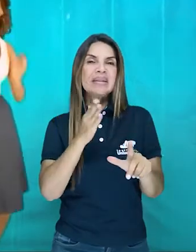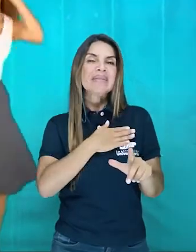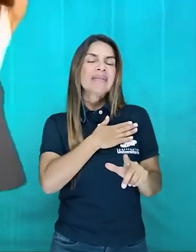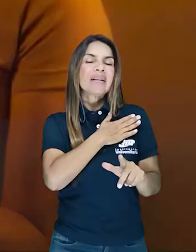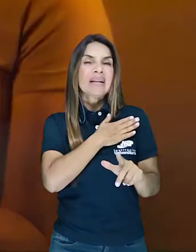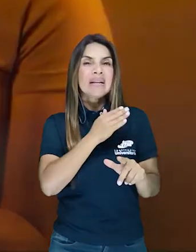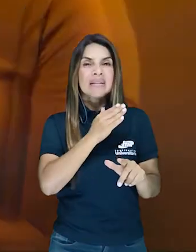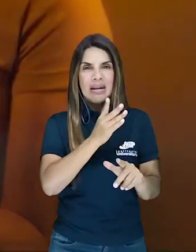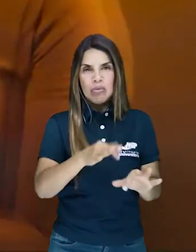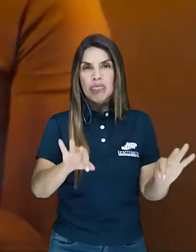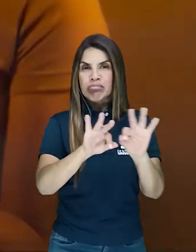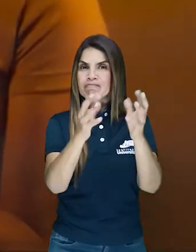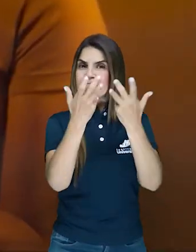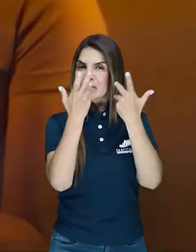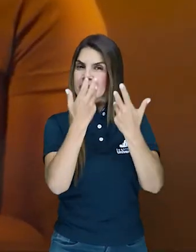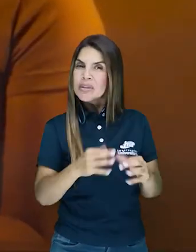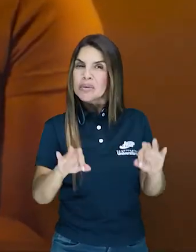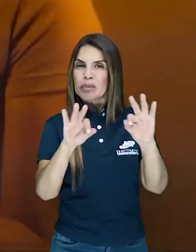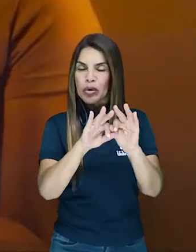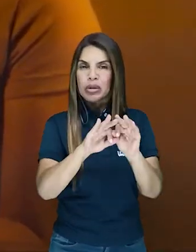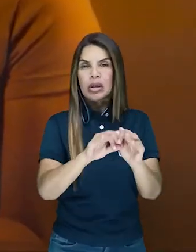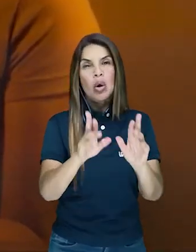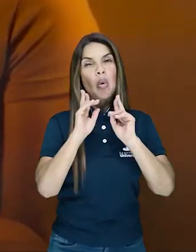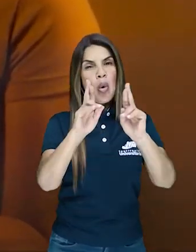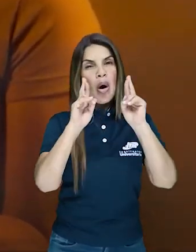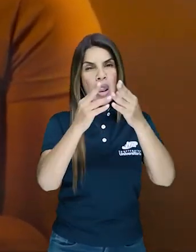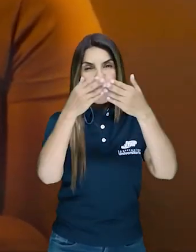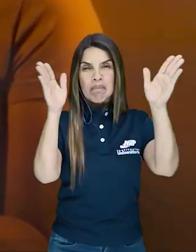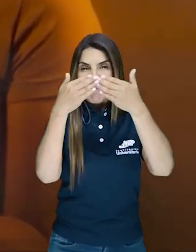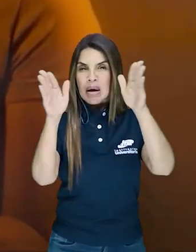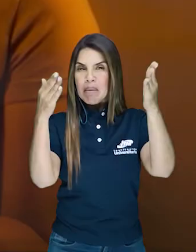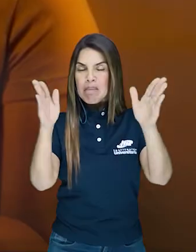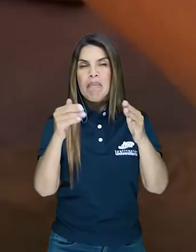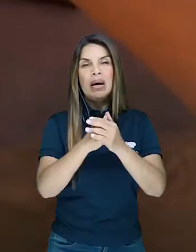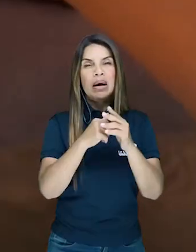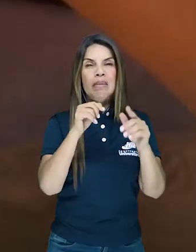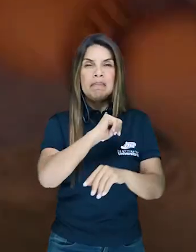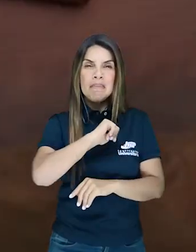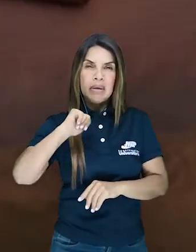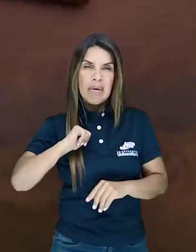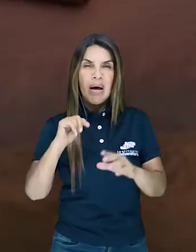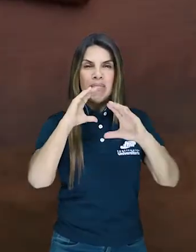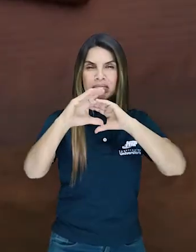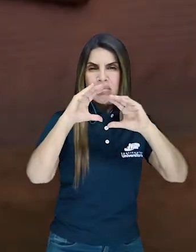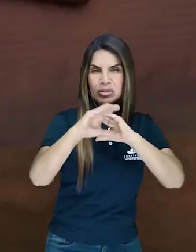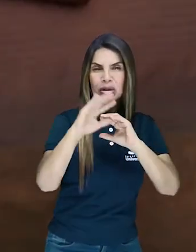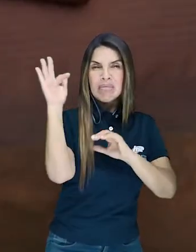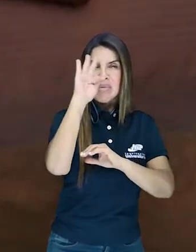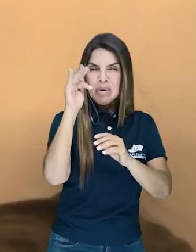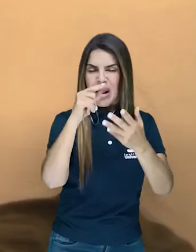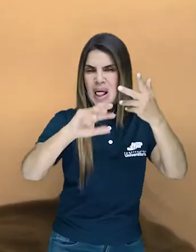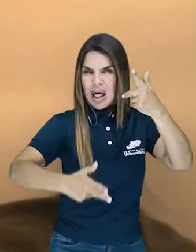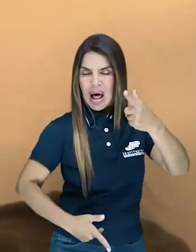serie como Sentir deja muchas enseñanzas. Lo primero es que tenemos que seguir apostando los canales de la TV pública y también los canales de la